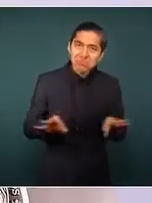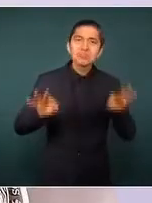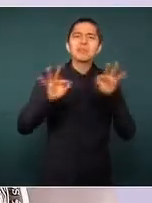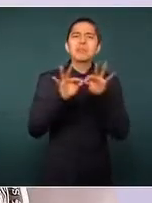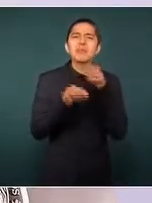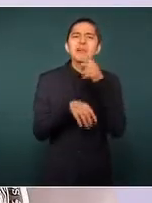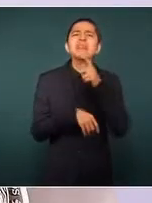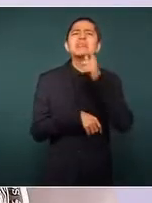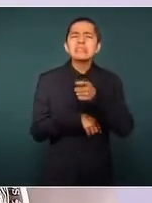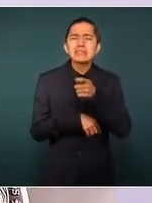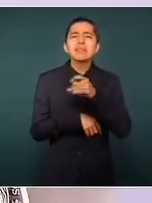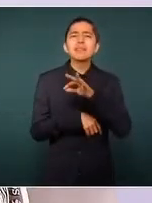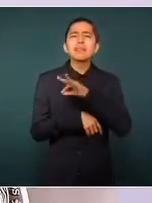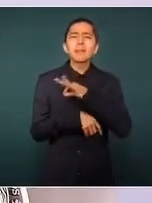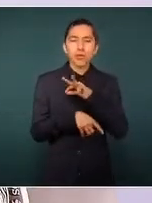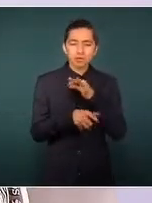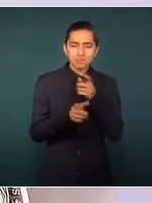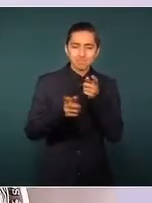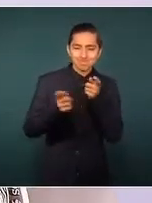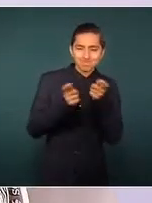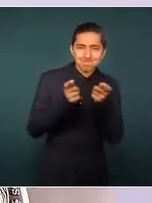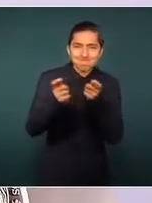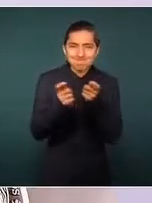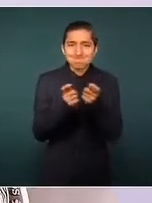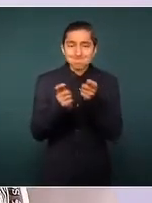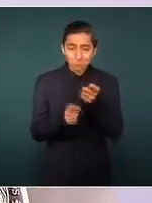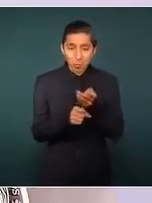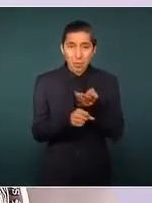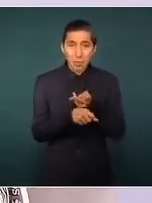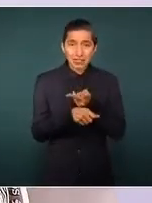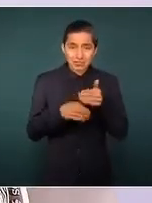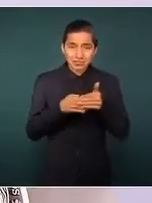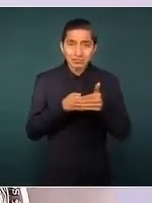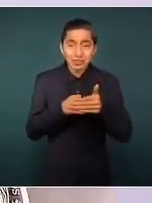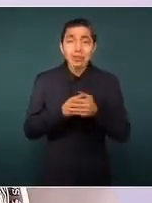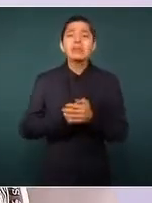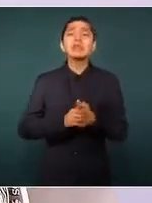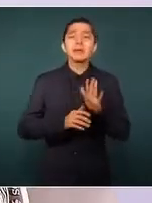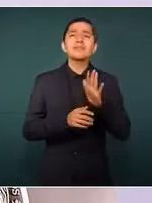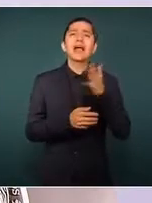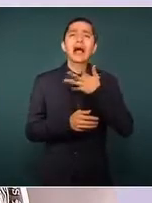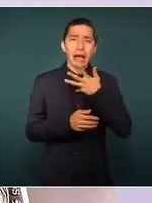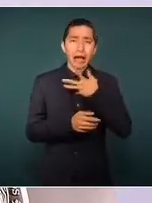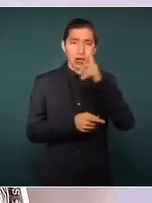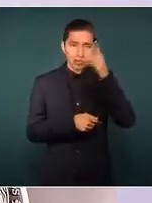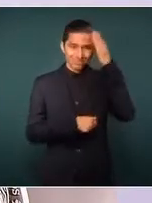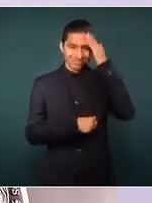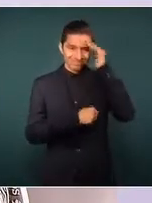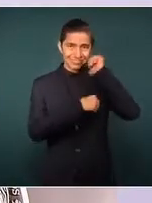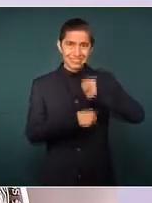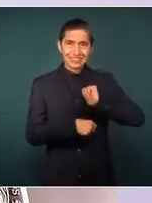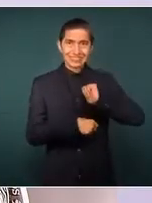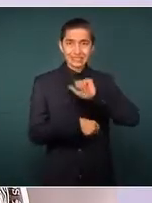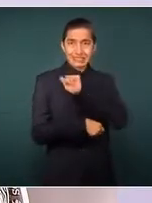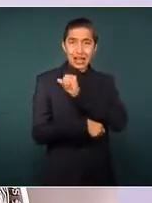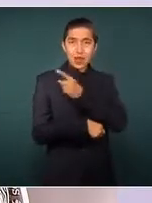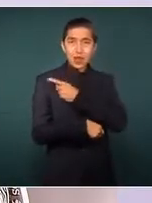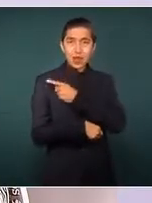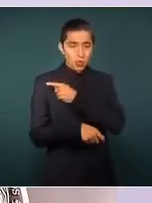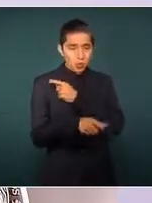manejar la situación tenemos una titular de salud muy